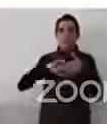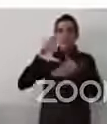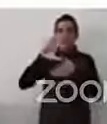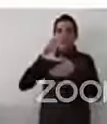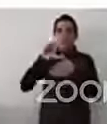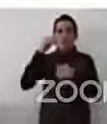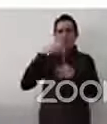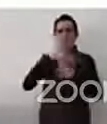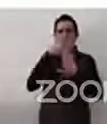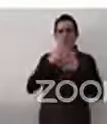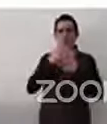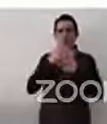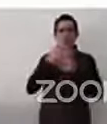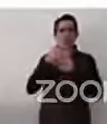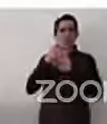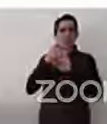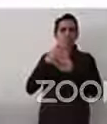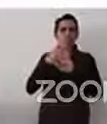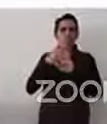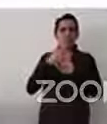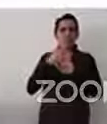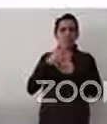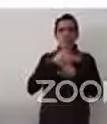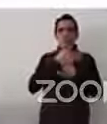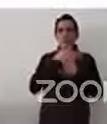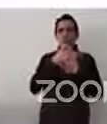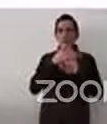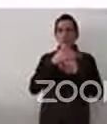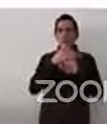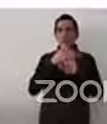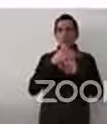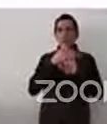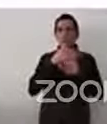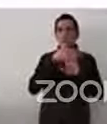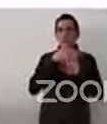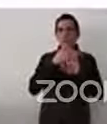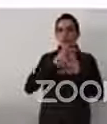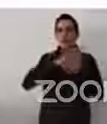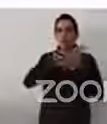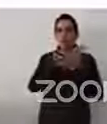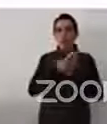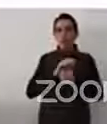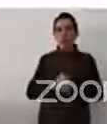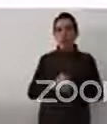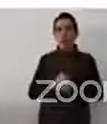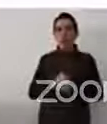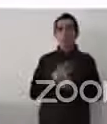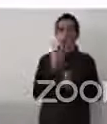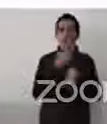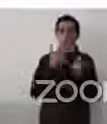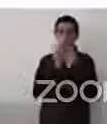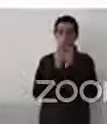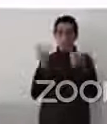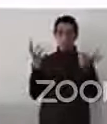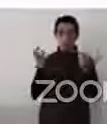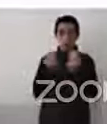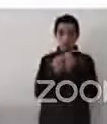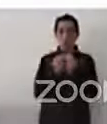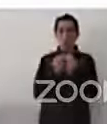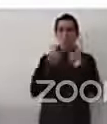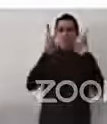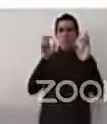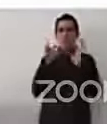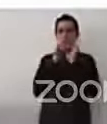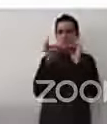convenciones, que son convenciones gemelas, que después podemos hablar un poco más sobre eso, y que